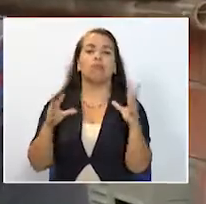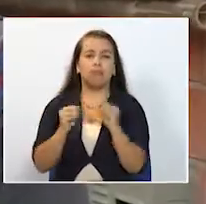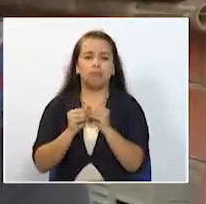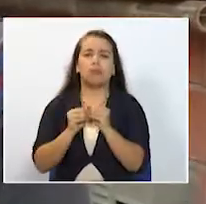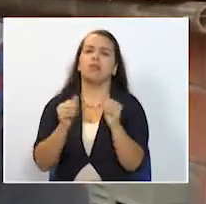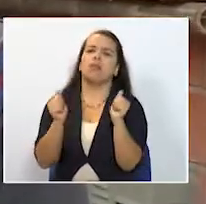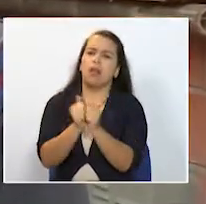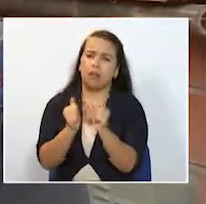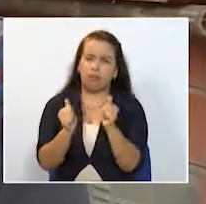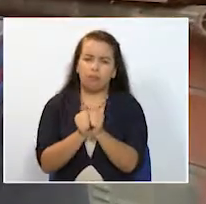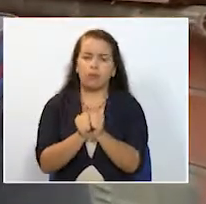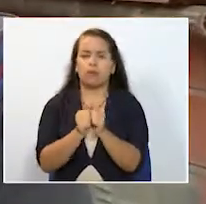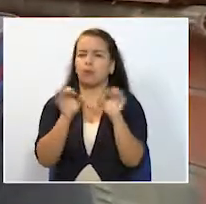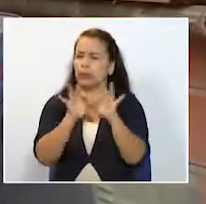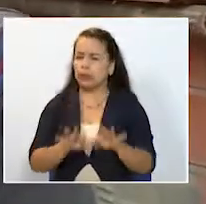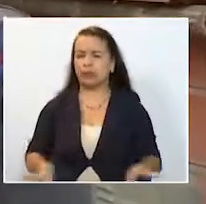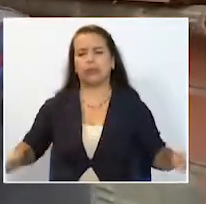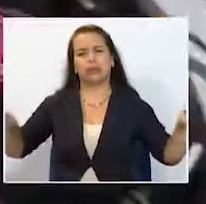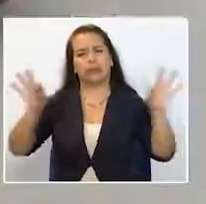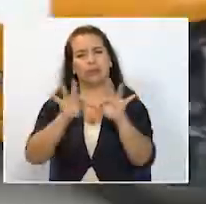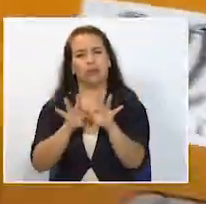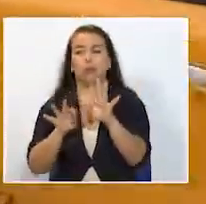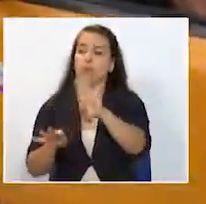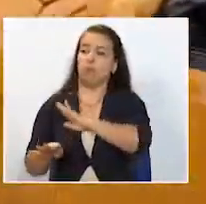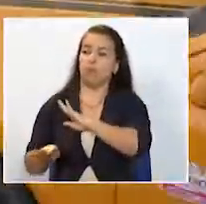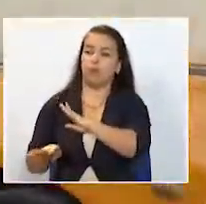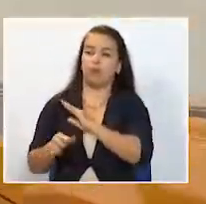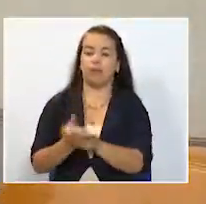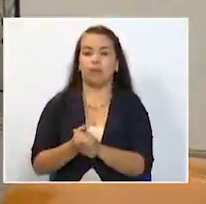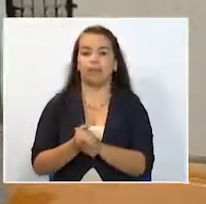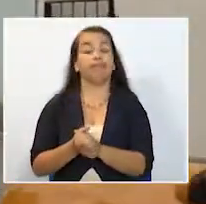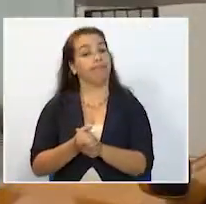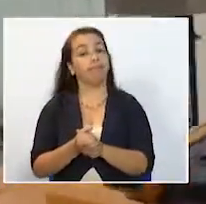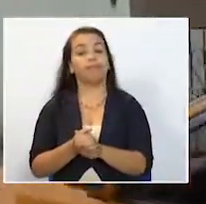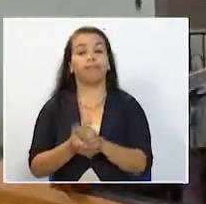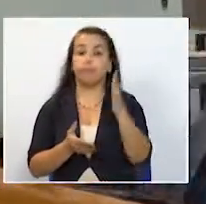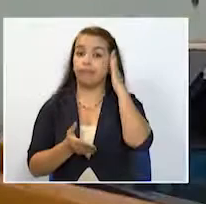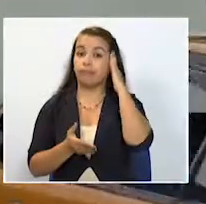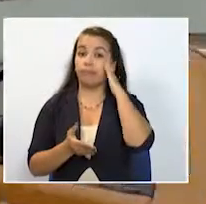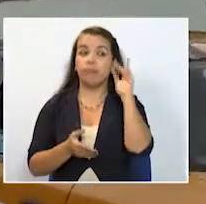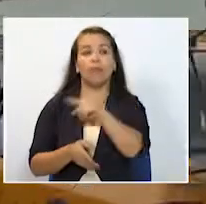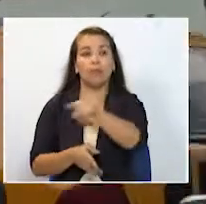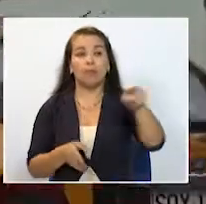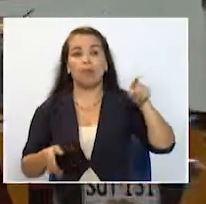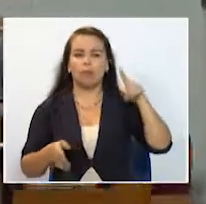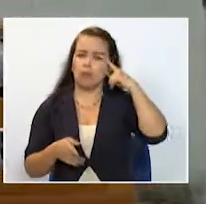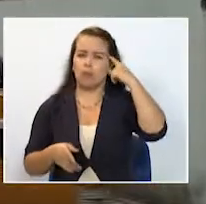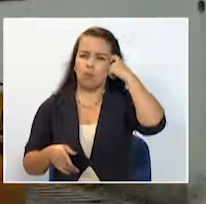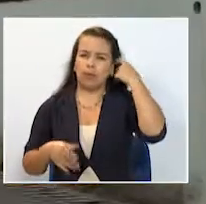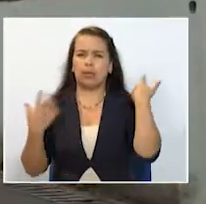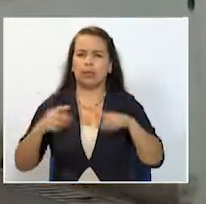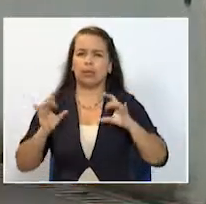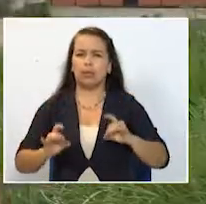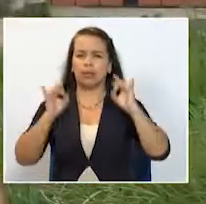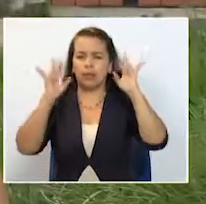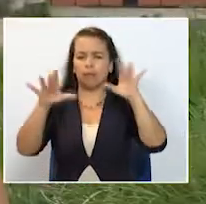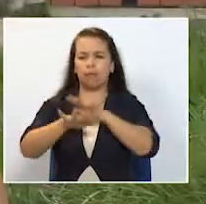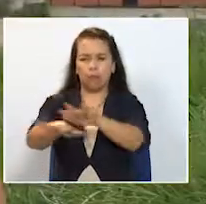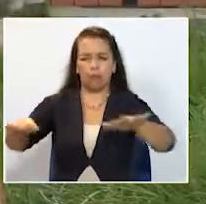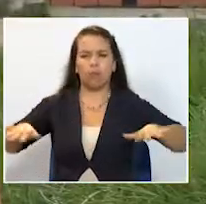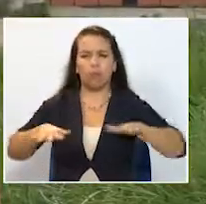más importante por la alcaldía Los motociclistas desafían la muerte al manejar a alta velocidad por este sector